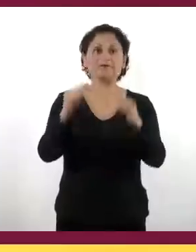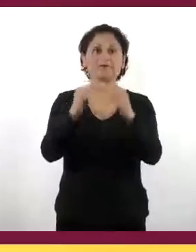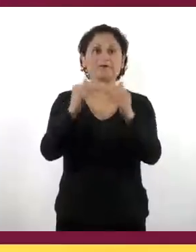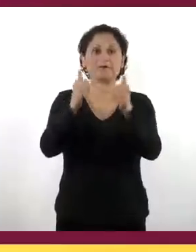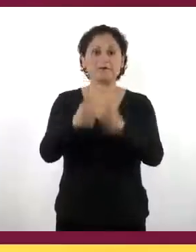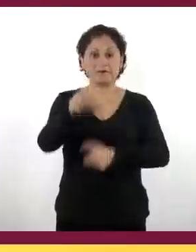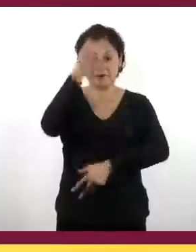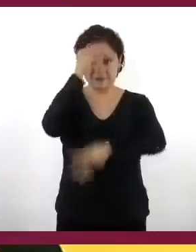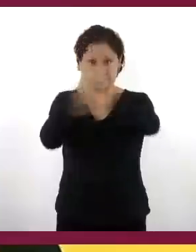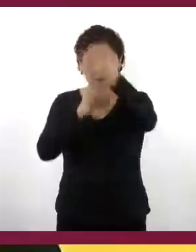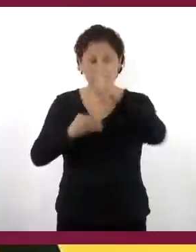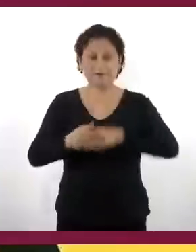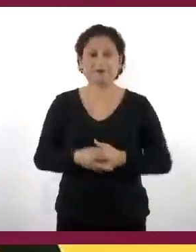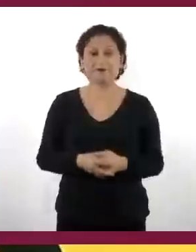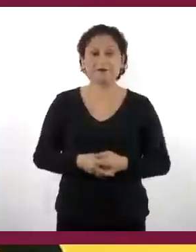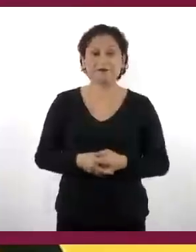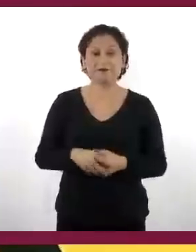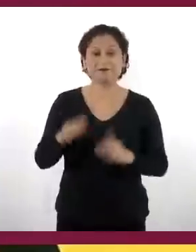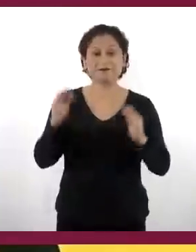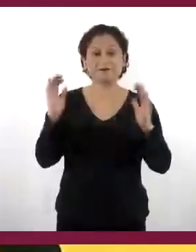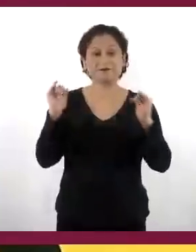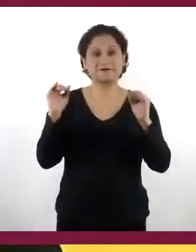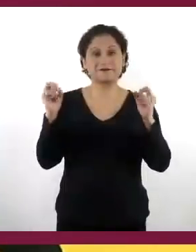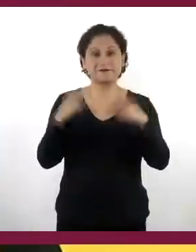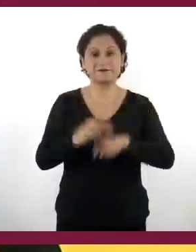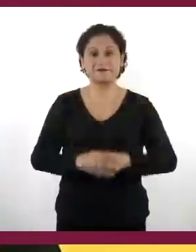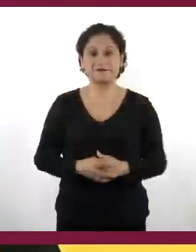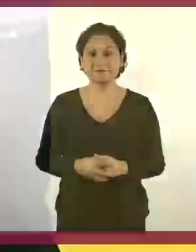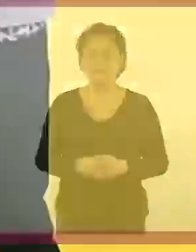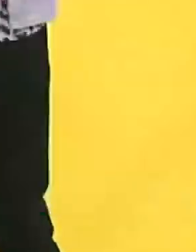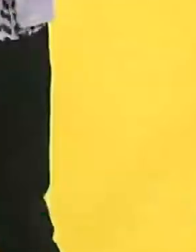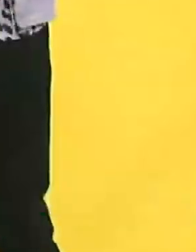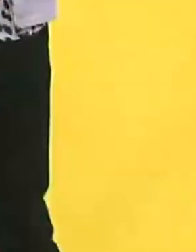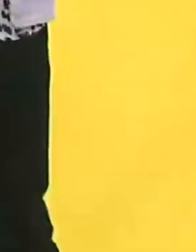Aprende en Casa. ¡Hasta pronto!